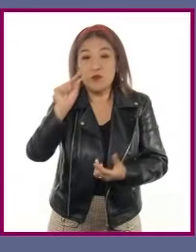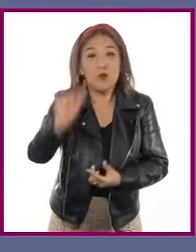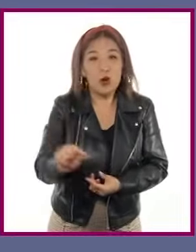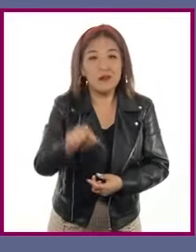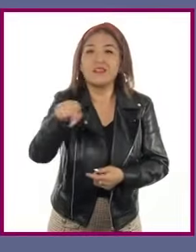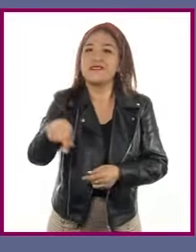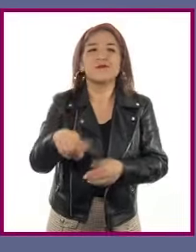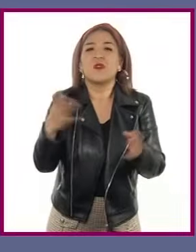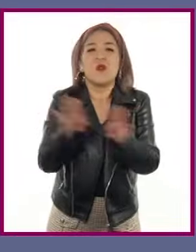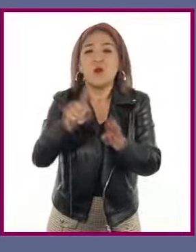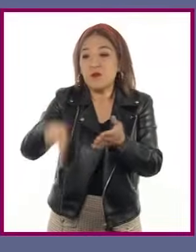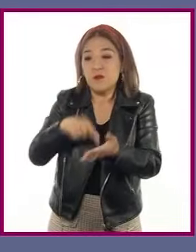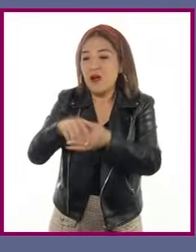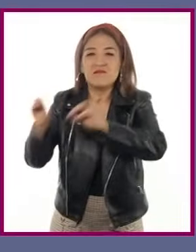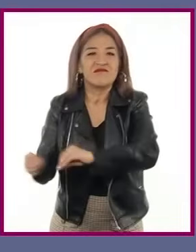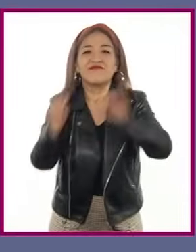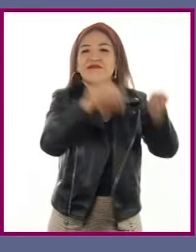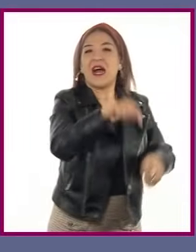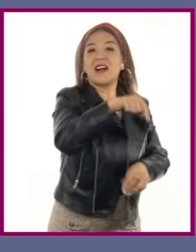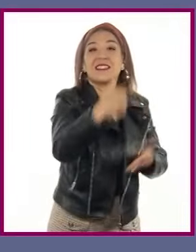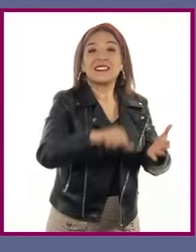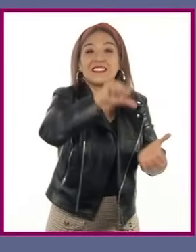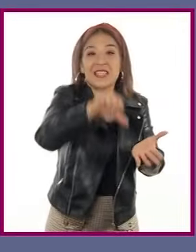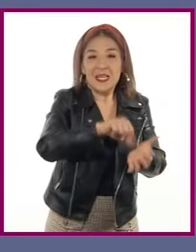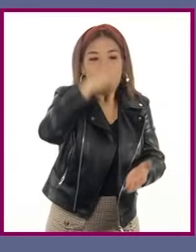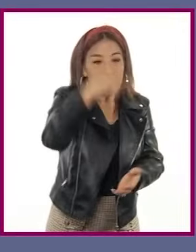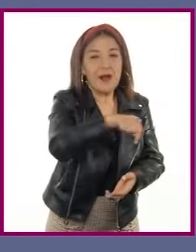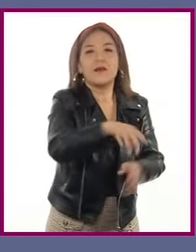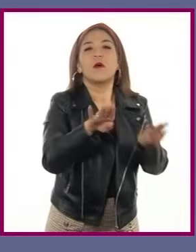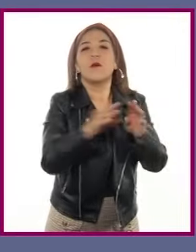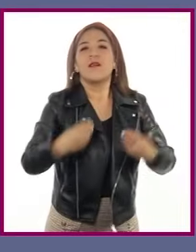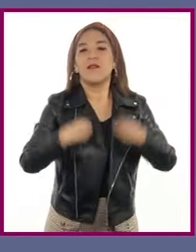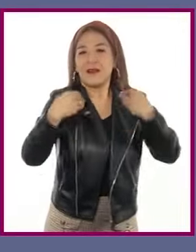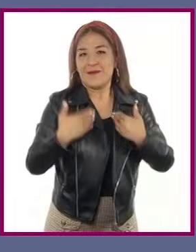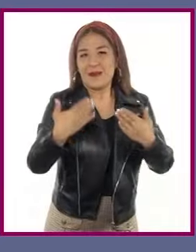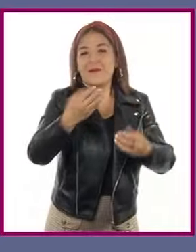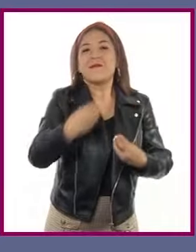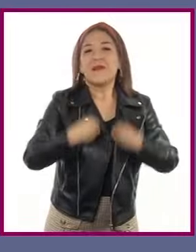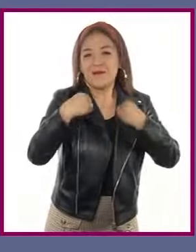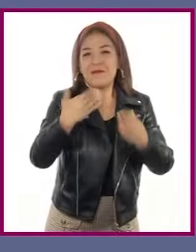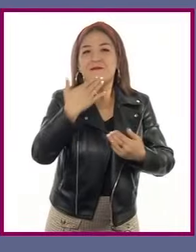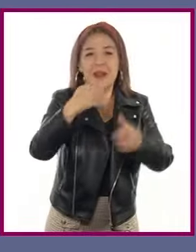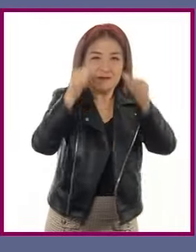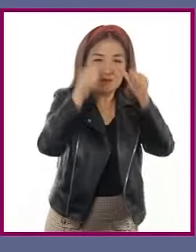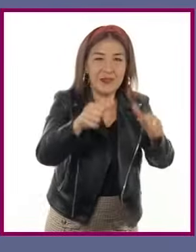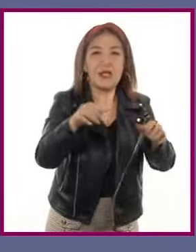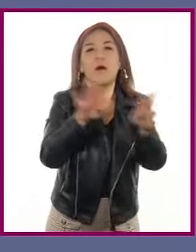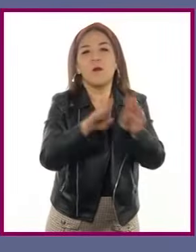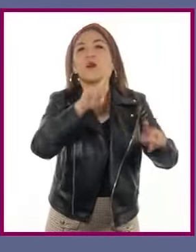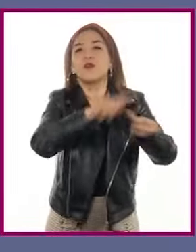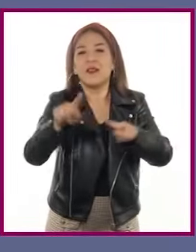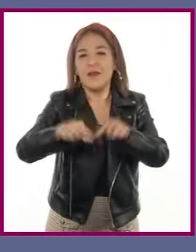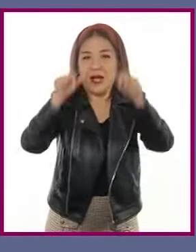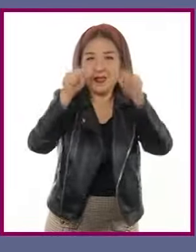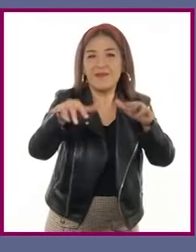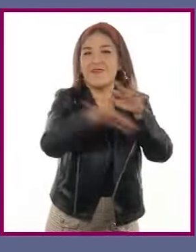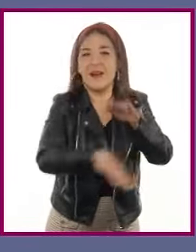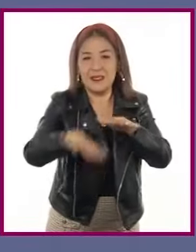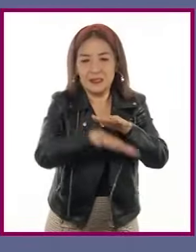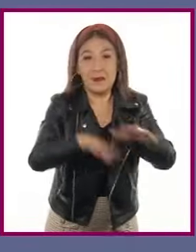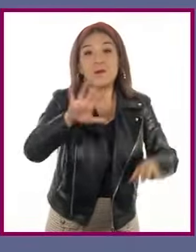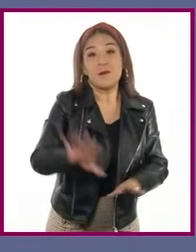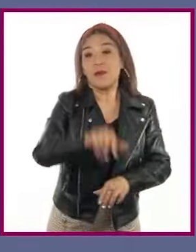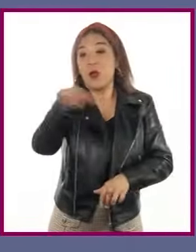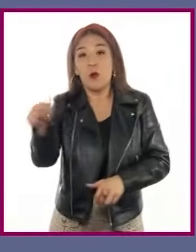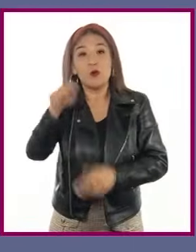desplazarse hacia la periferia urbana. Donde no hay infraestructura de servicios básicos. Por otro lado, en los espacios rurales existen